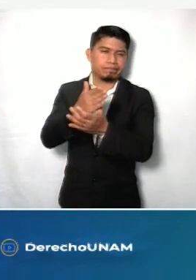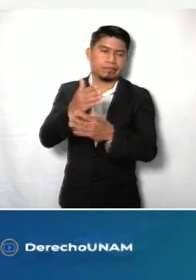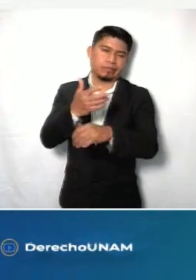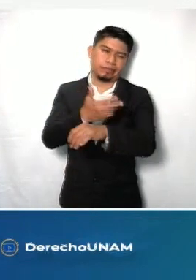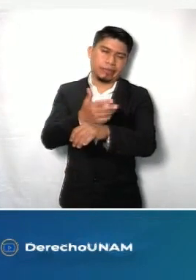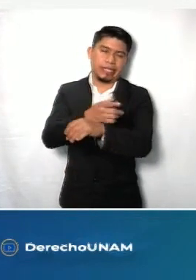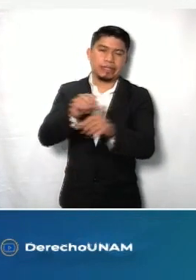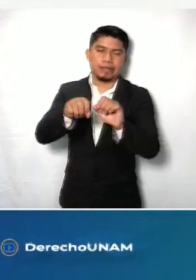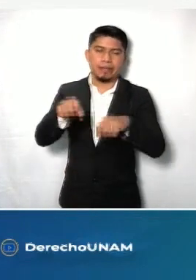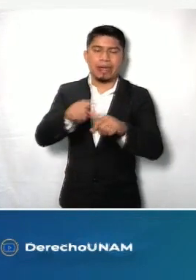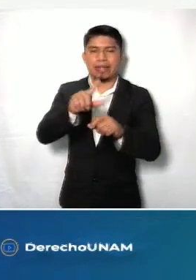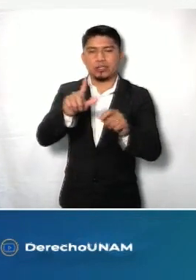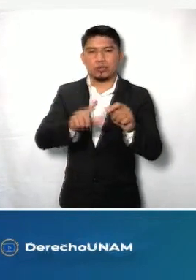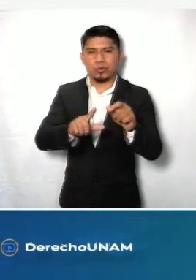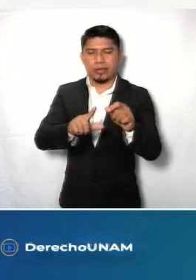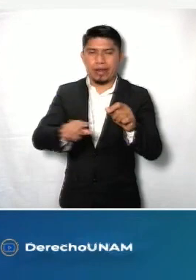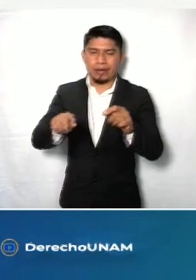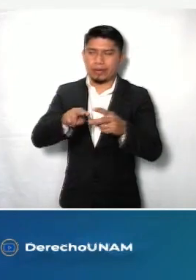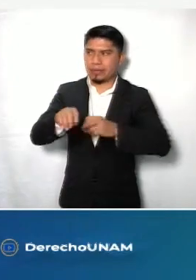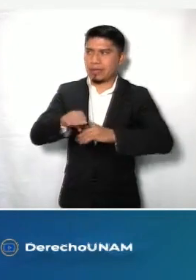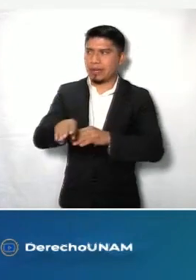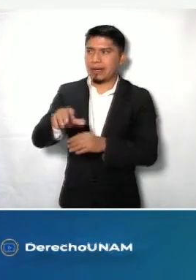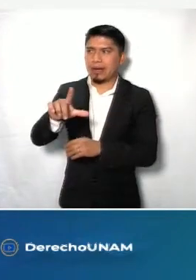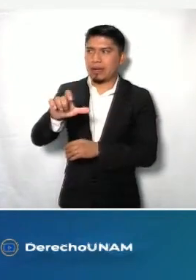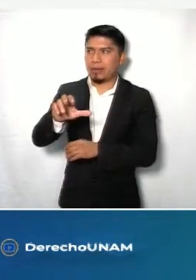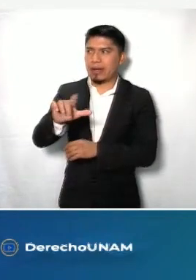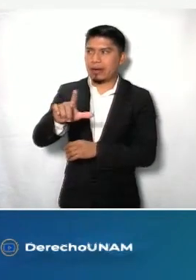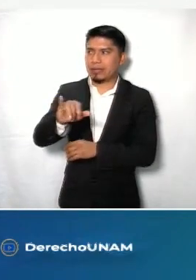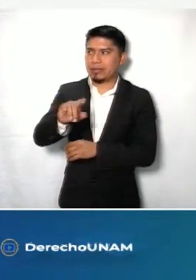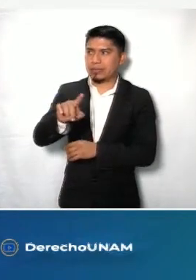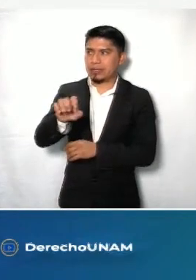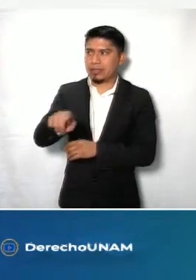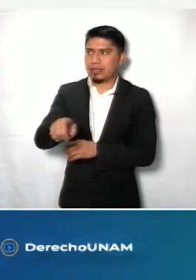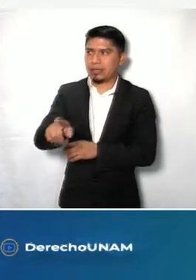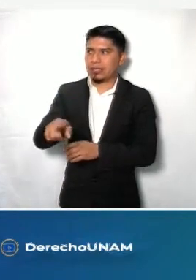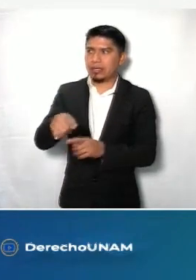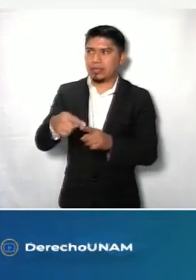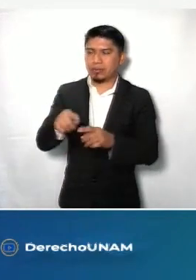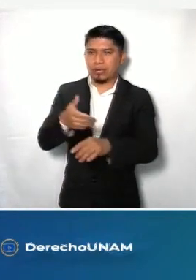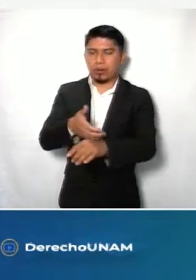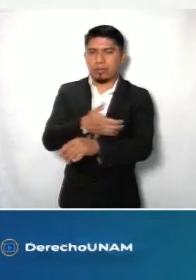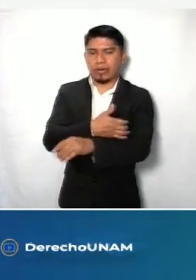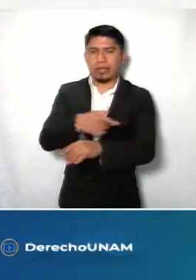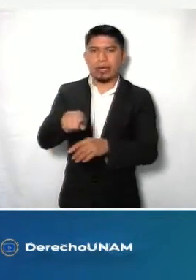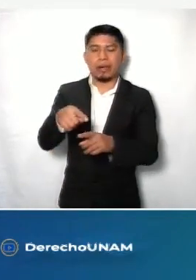Transparencia, la Maestra Laura Lisset Enríquez Rodríguez, quien nos acompaña vía remota.